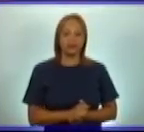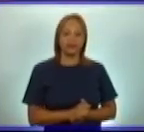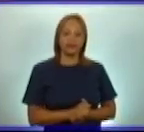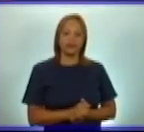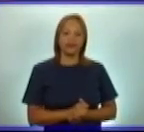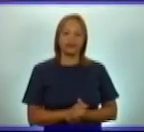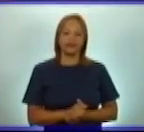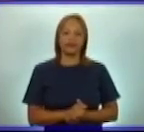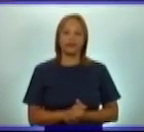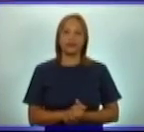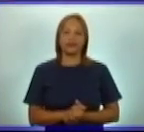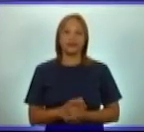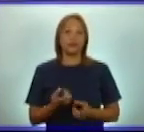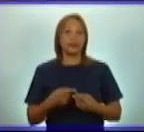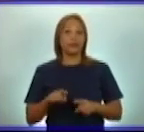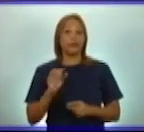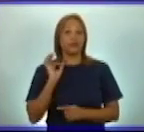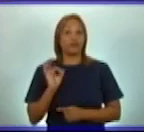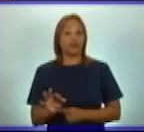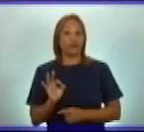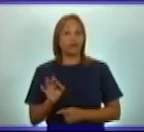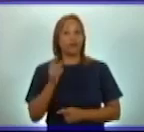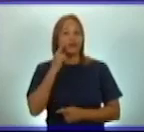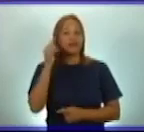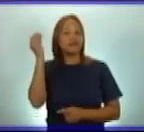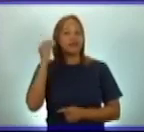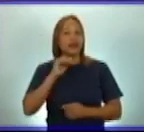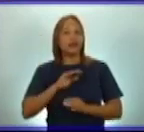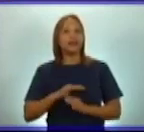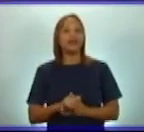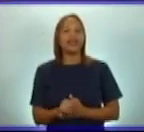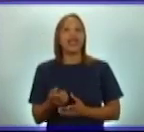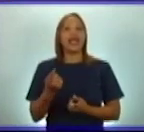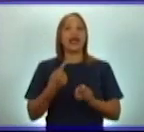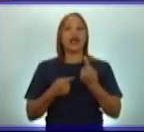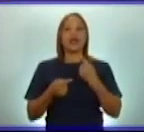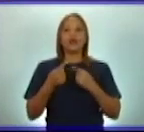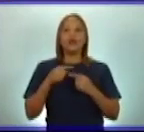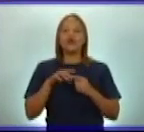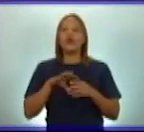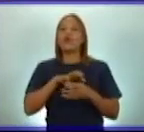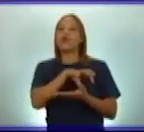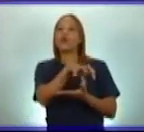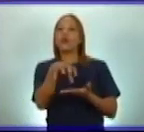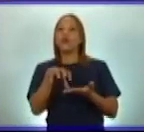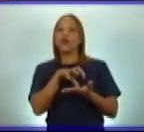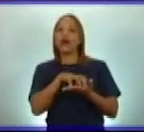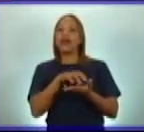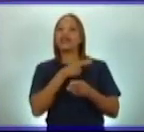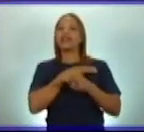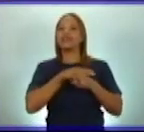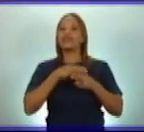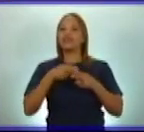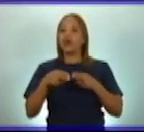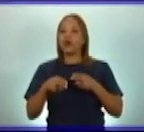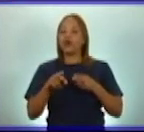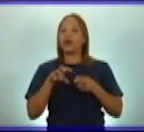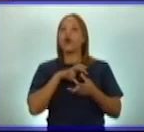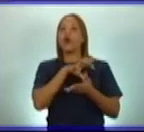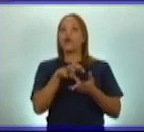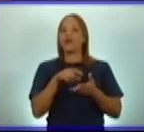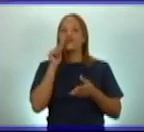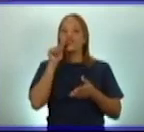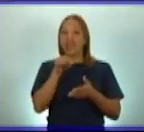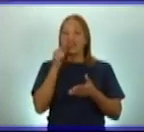Pero de seguro conoces algunos sitios históricos donde también está